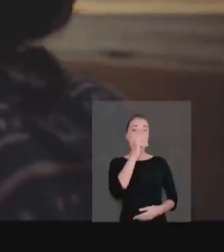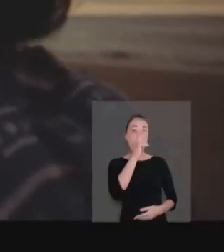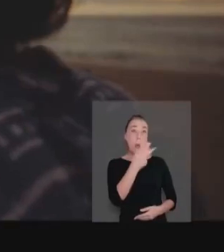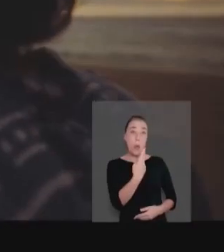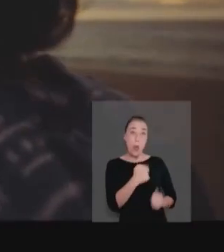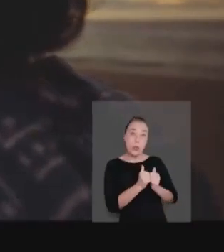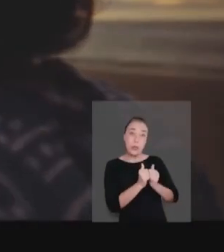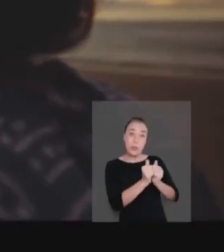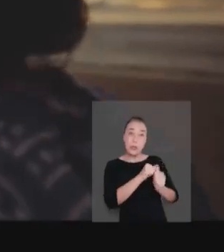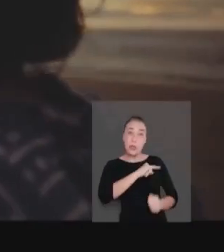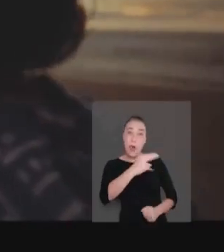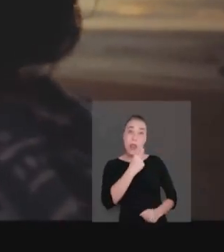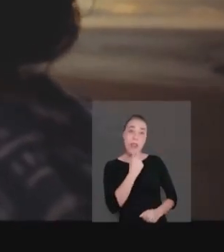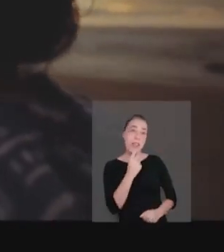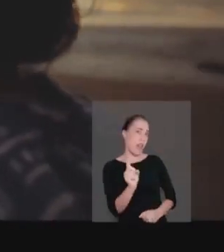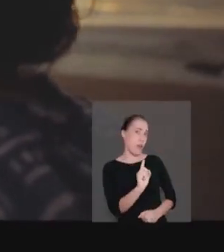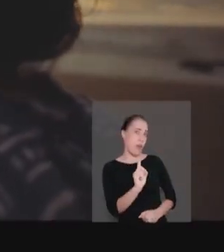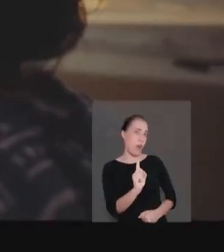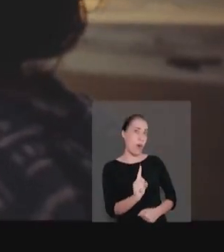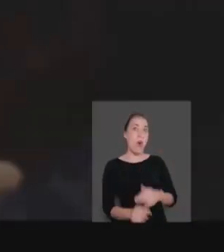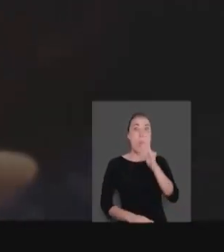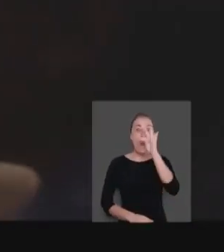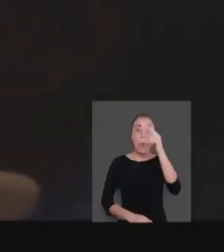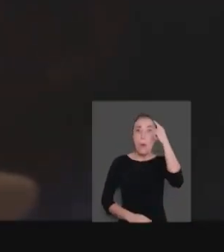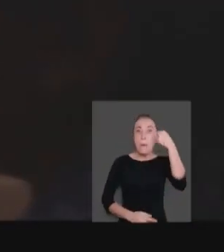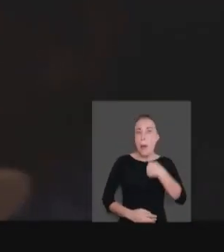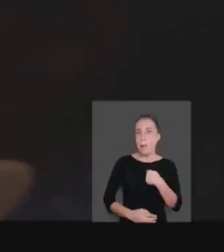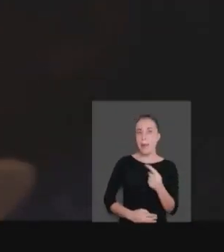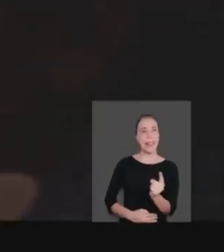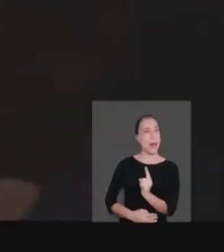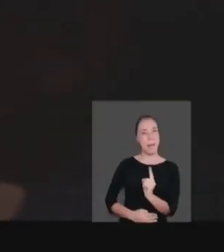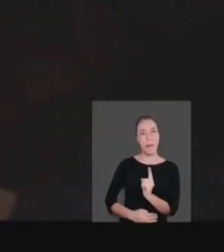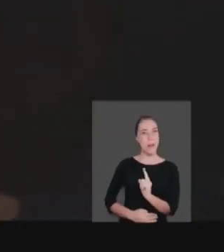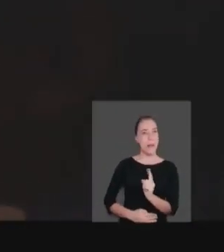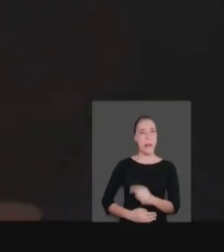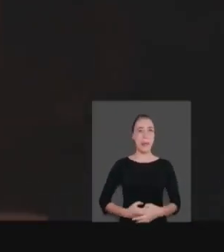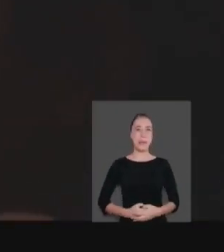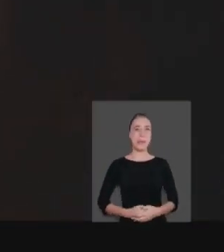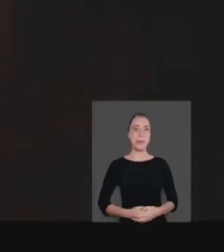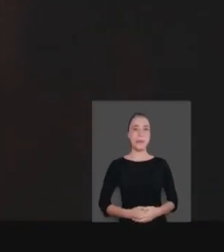Te juro que esto no es para toda la vida. Te juro que para mí tampoco.